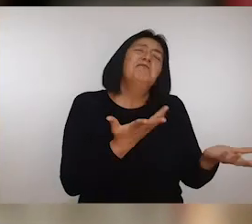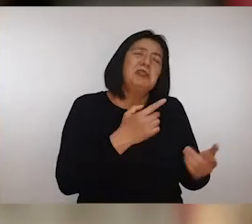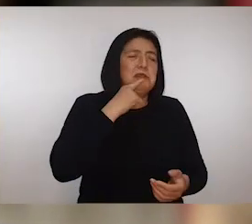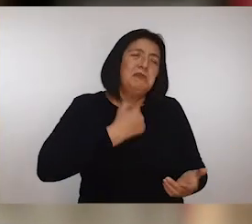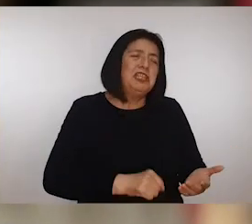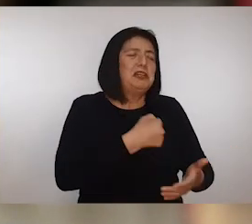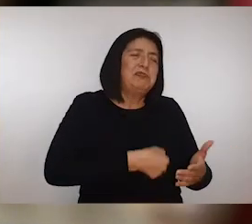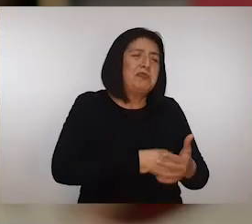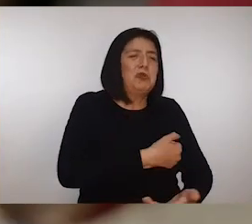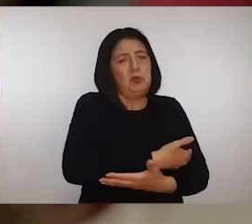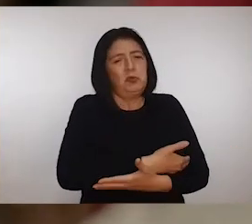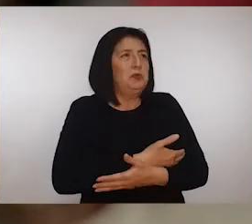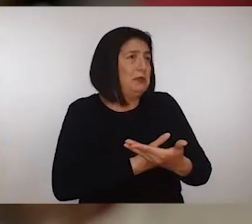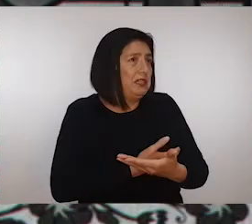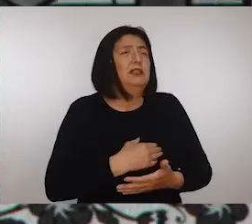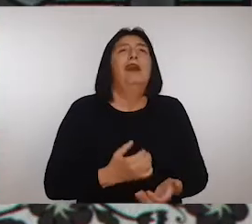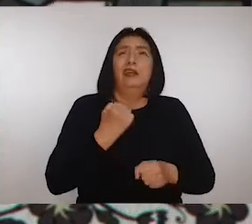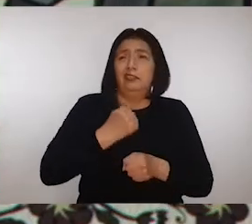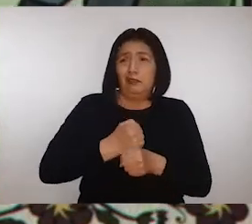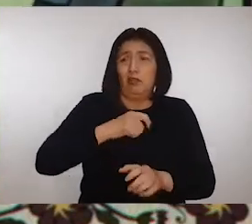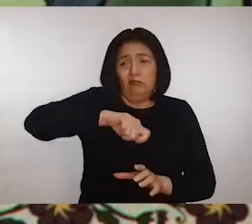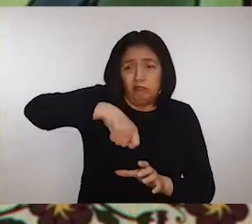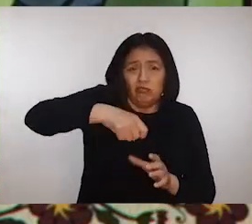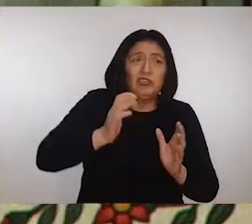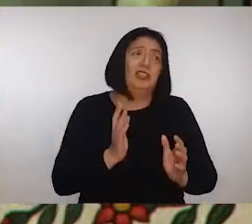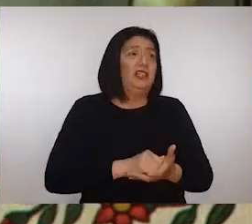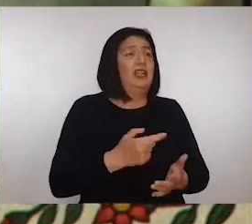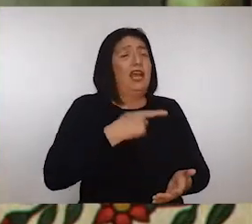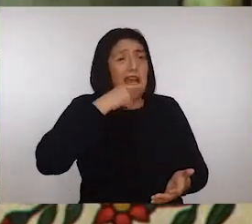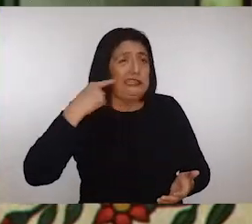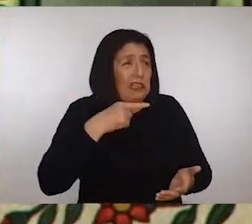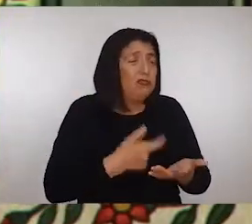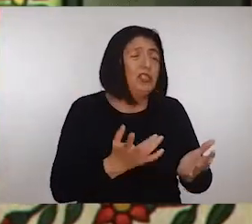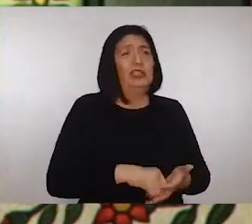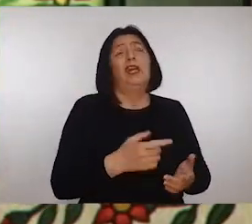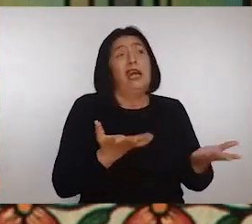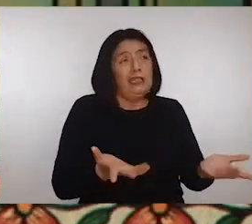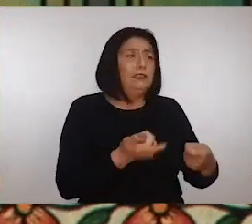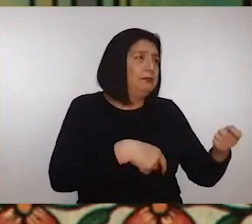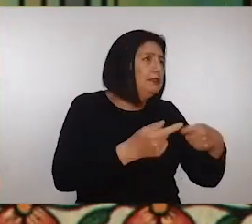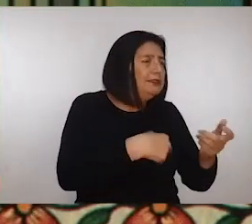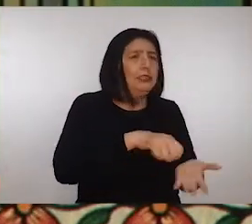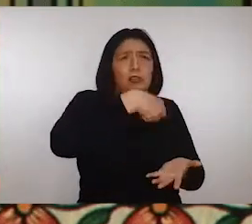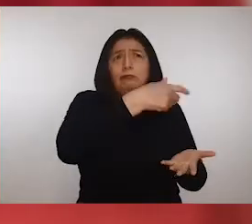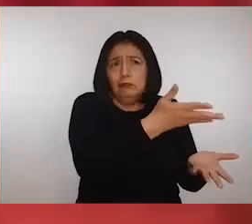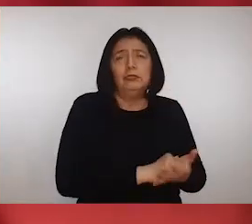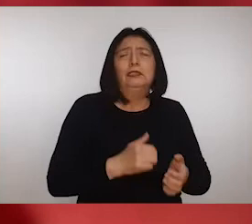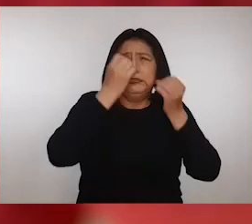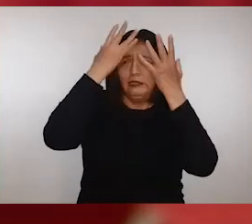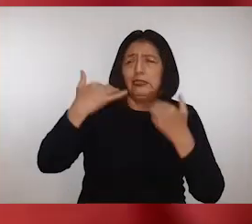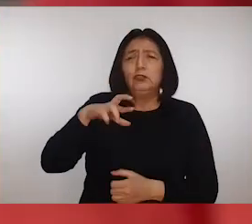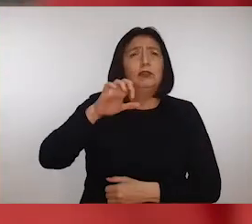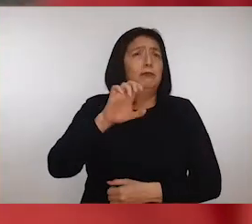hija siguió luchando, ahora con esperanza. Trabajó de cocinera, de anticuchera, hasta tener su menú. Se